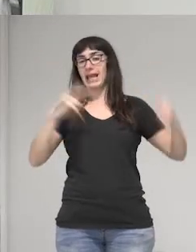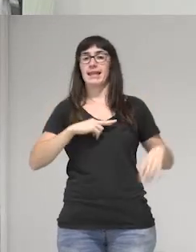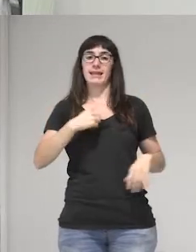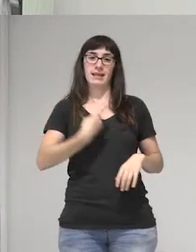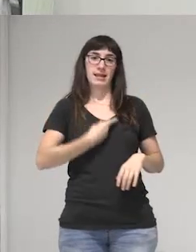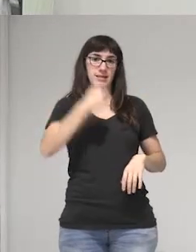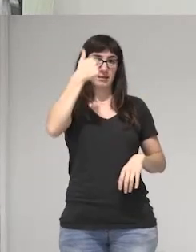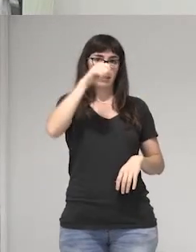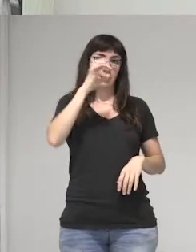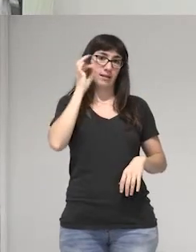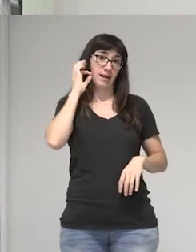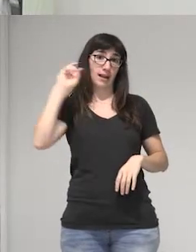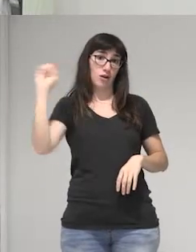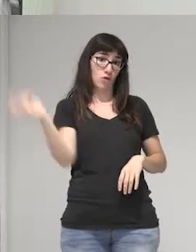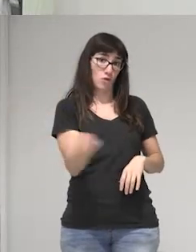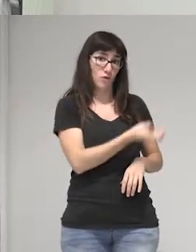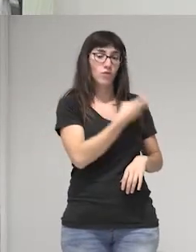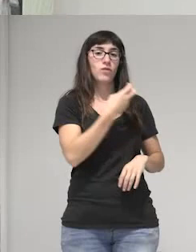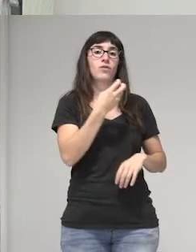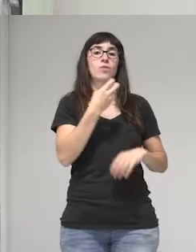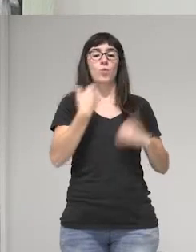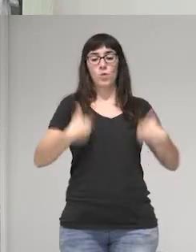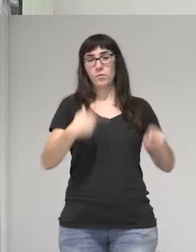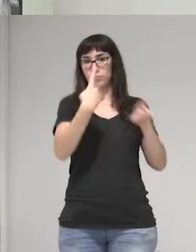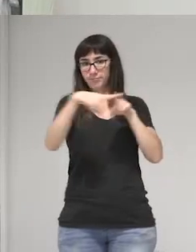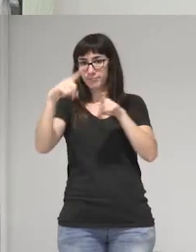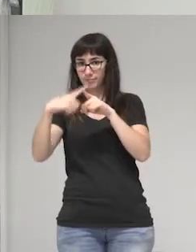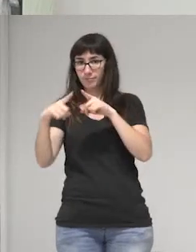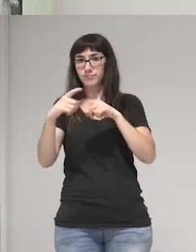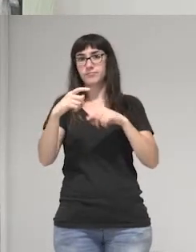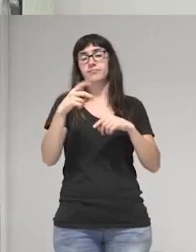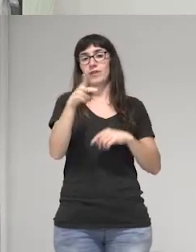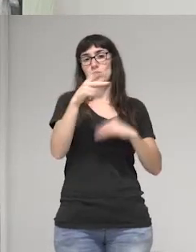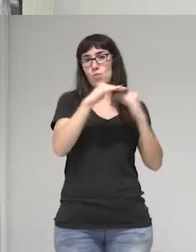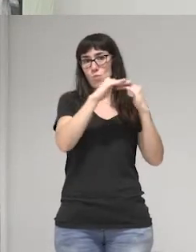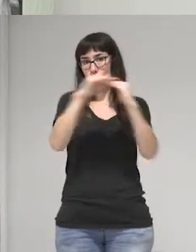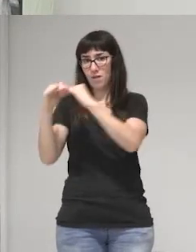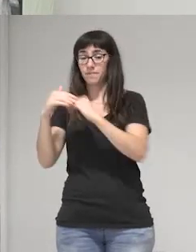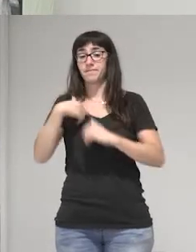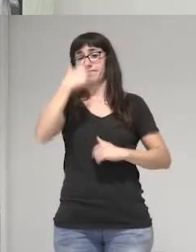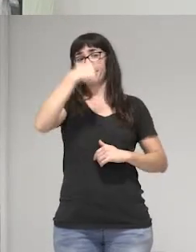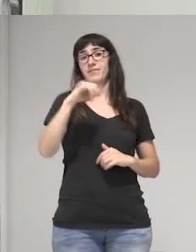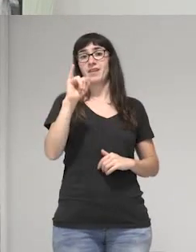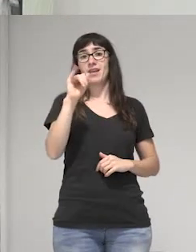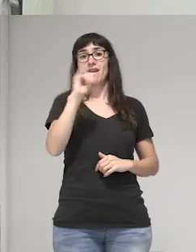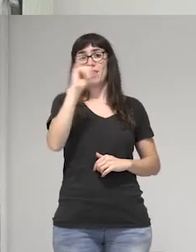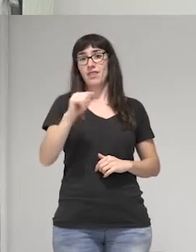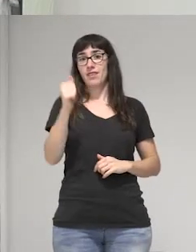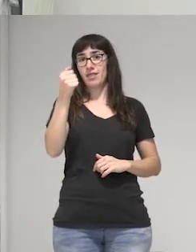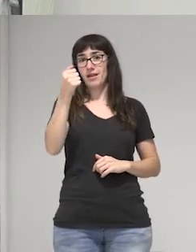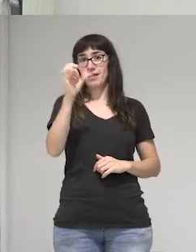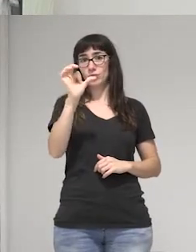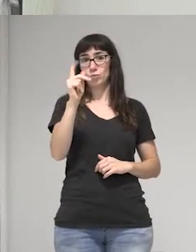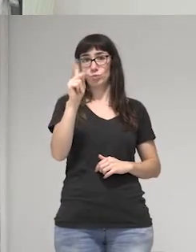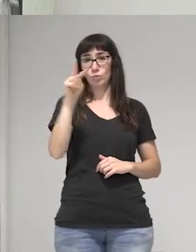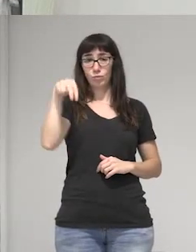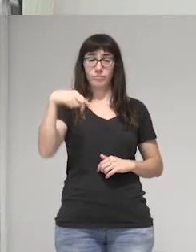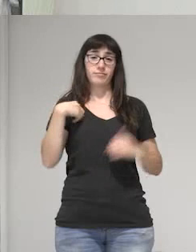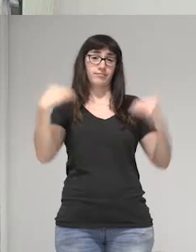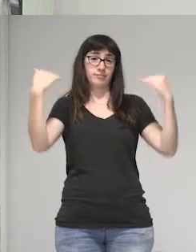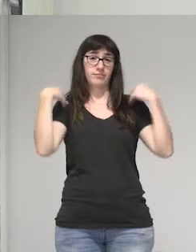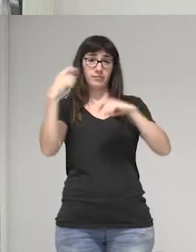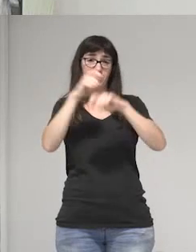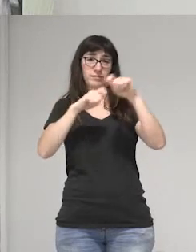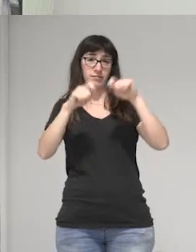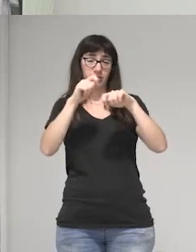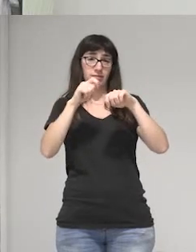Cuerpos Distintos, Derechos Iguales. Bueno, comentario, soy Lizasco, soy de la Organización de Trabajos Vagón Arteas y bueno, esta actividad completamente